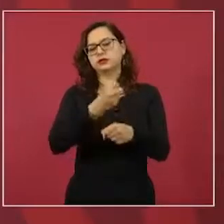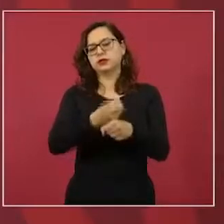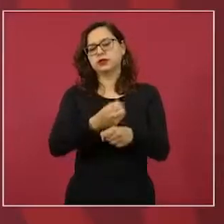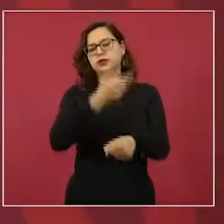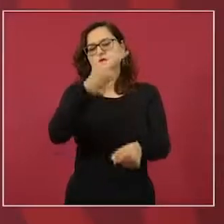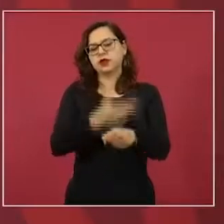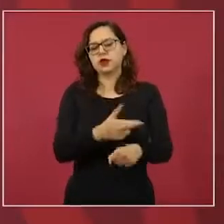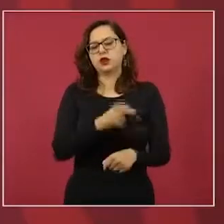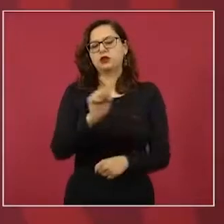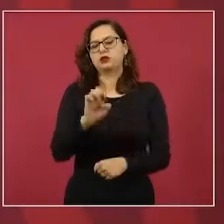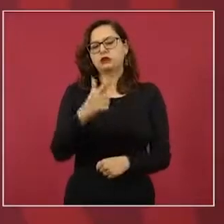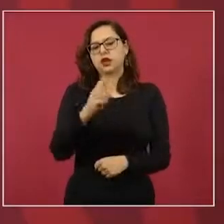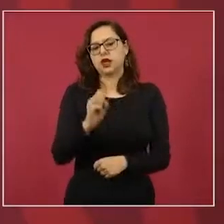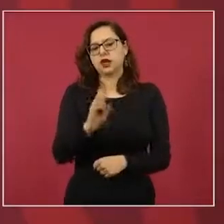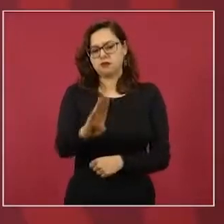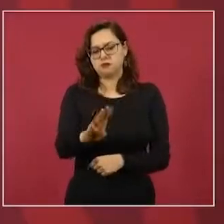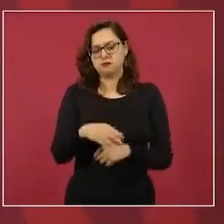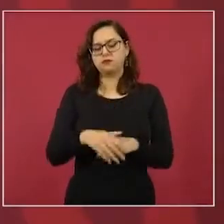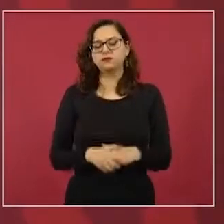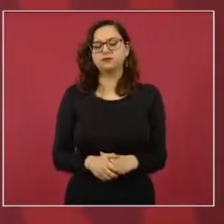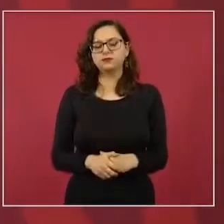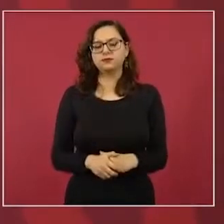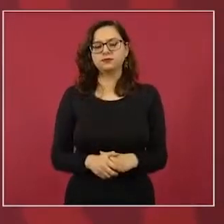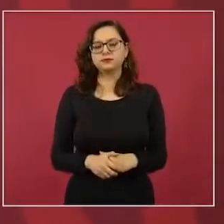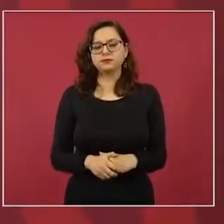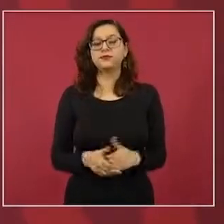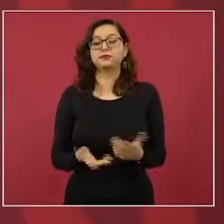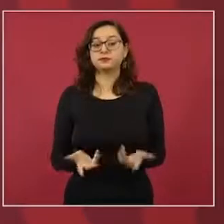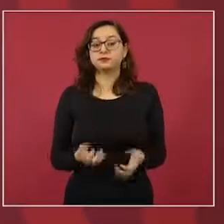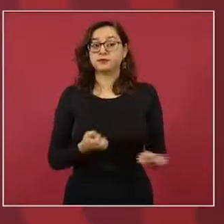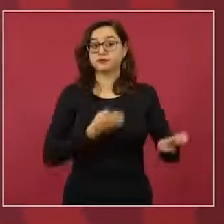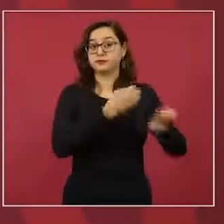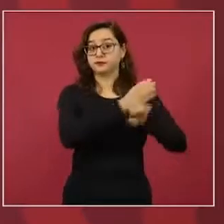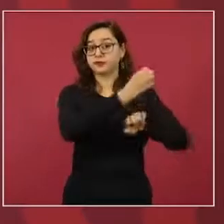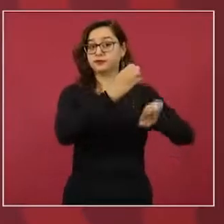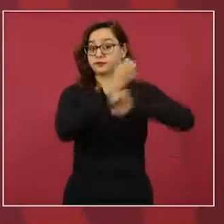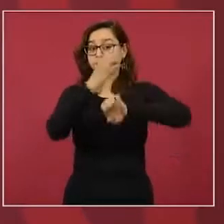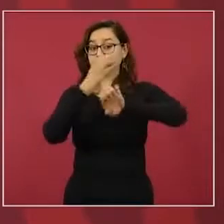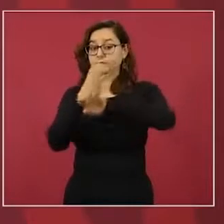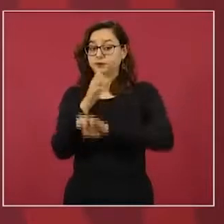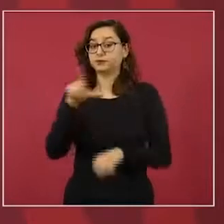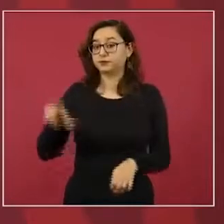acuerdos con los gobiernos estatales,